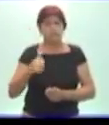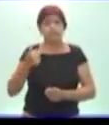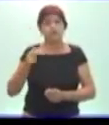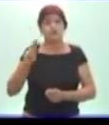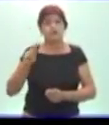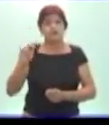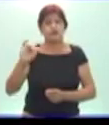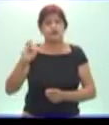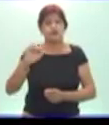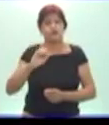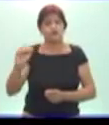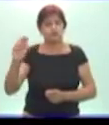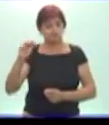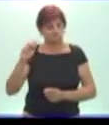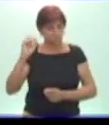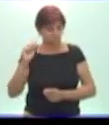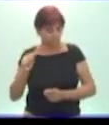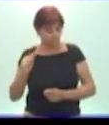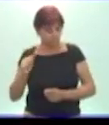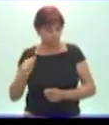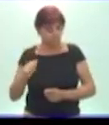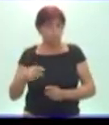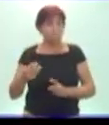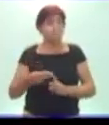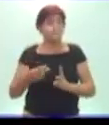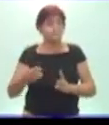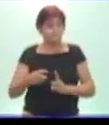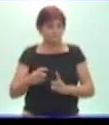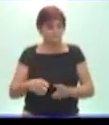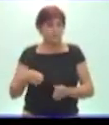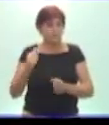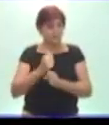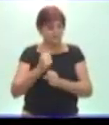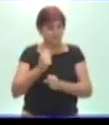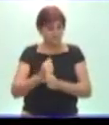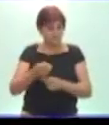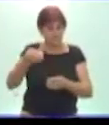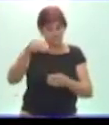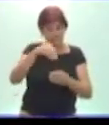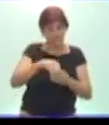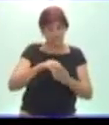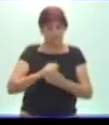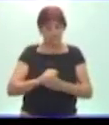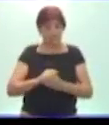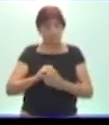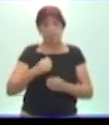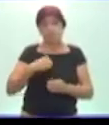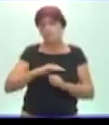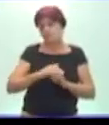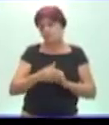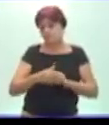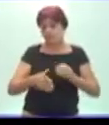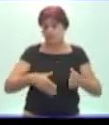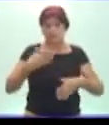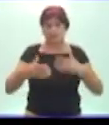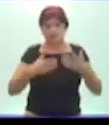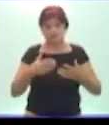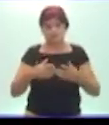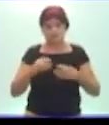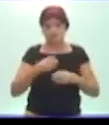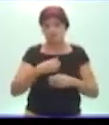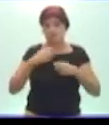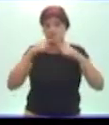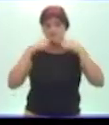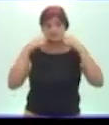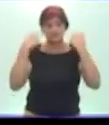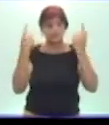los demás comprendan y se sientan motivados a trabajar por la inclusión. Cuando mi hermano está contento, tiene una sonrisa única,